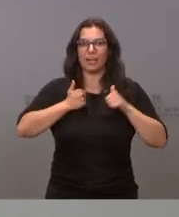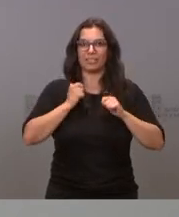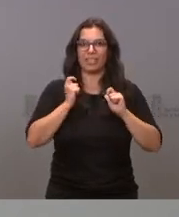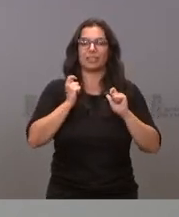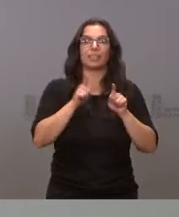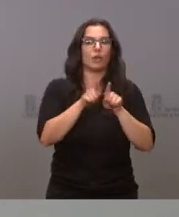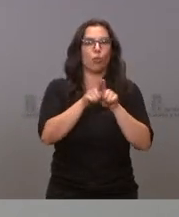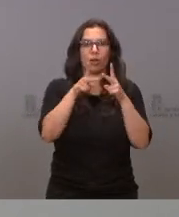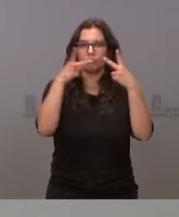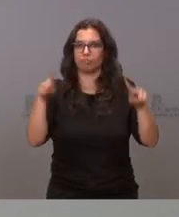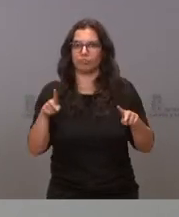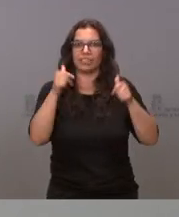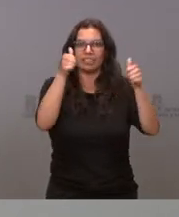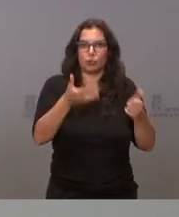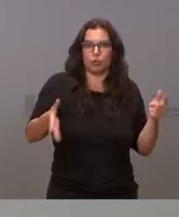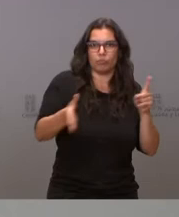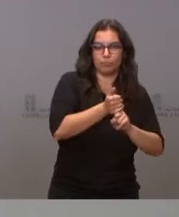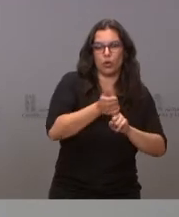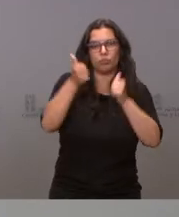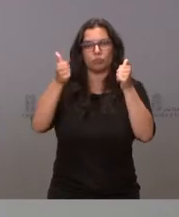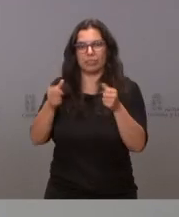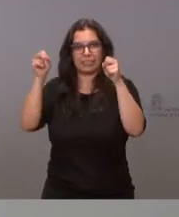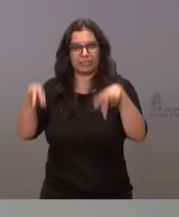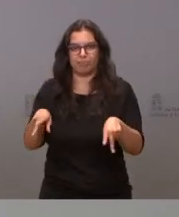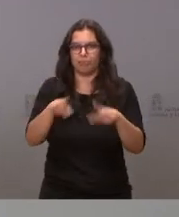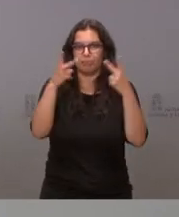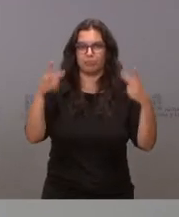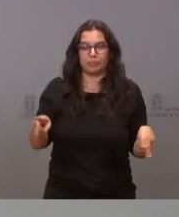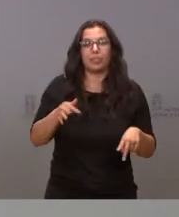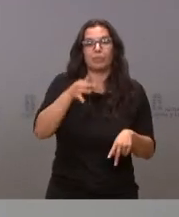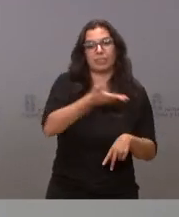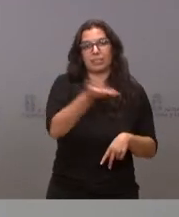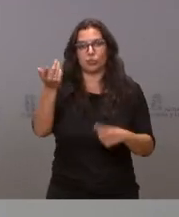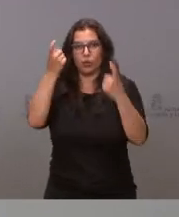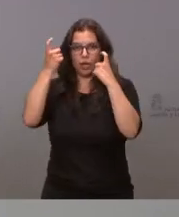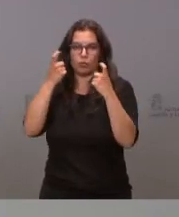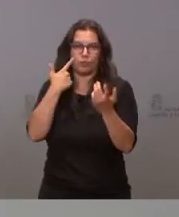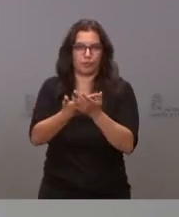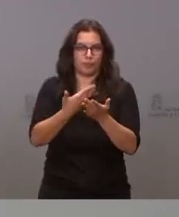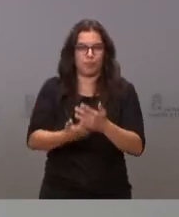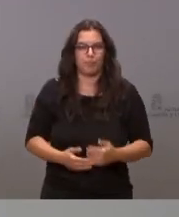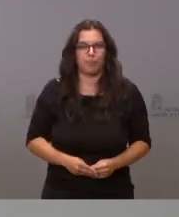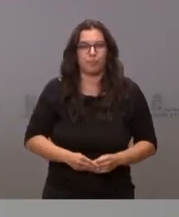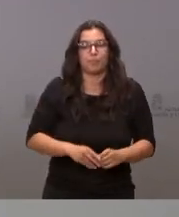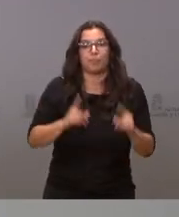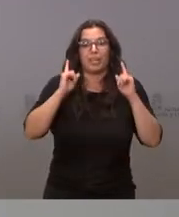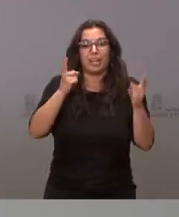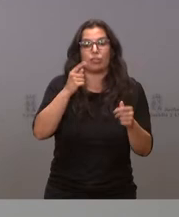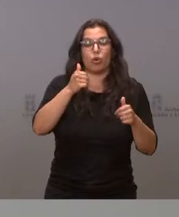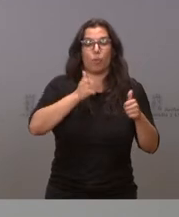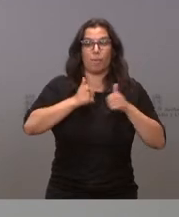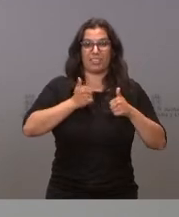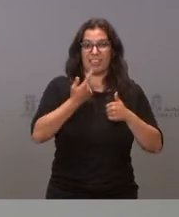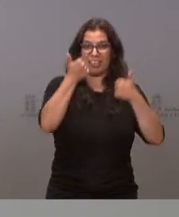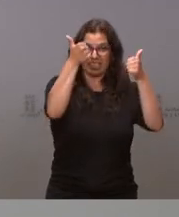habilitantes y serán precisamente sus alumnos los que más noten ese esfuerzo presupuestario. En el caso de los habilitantes, los